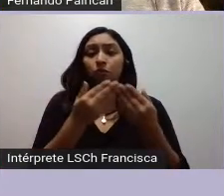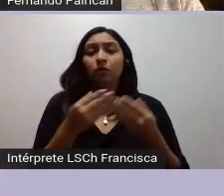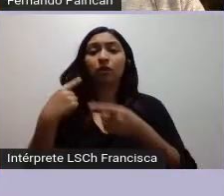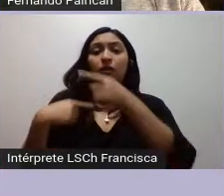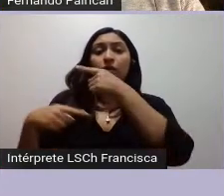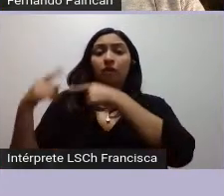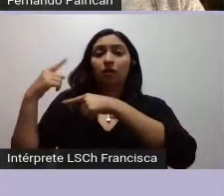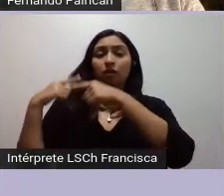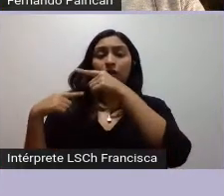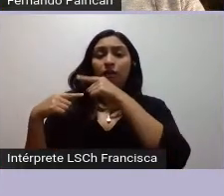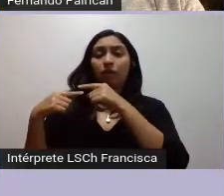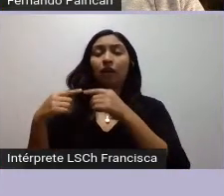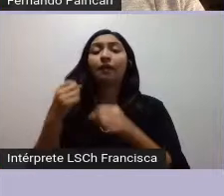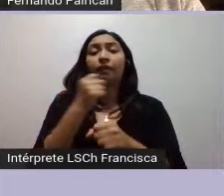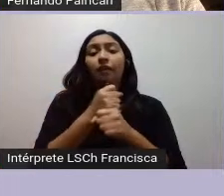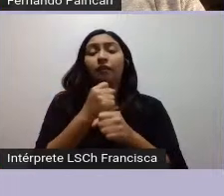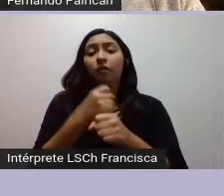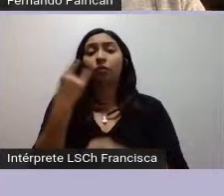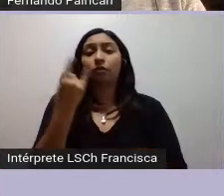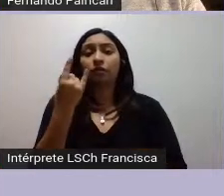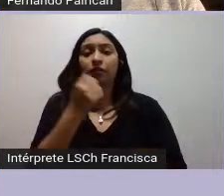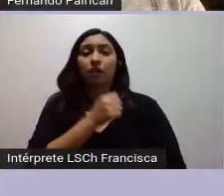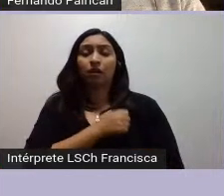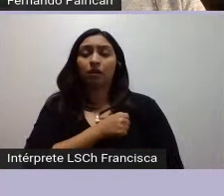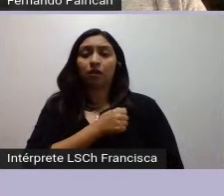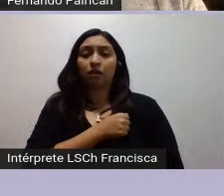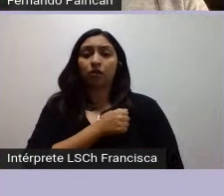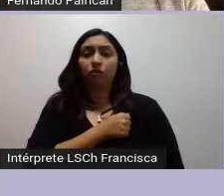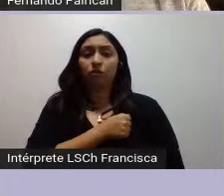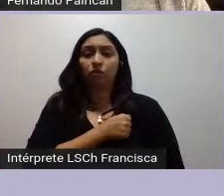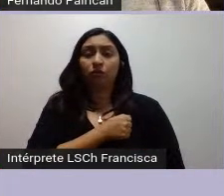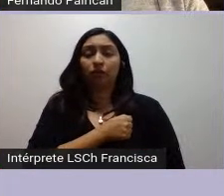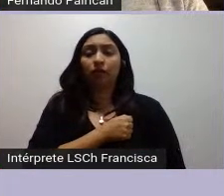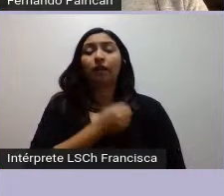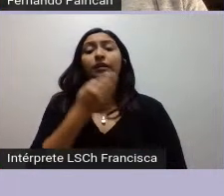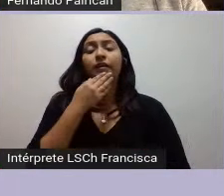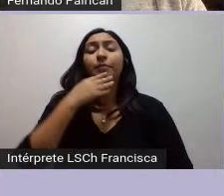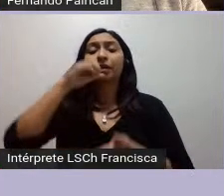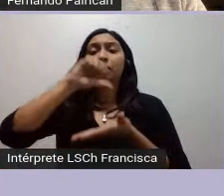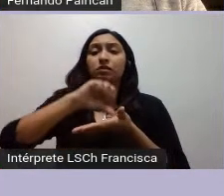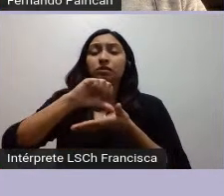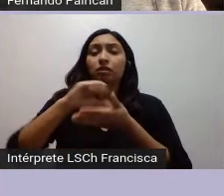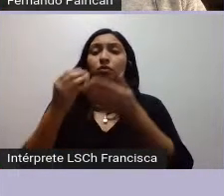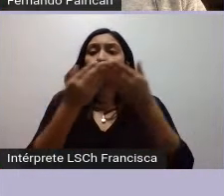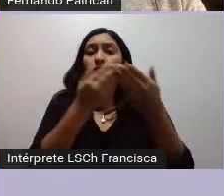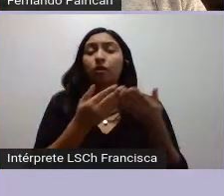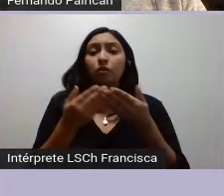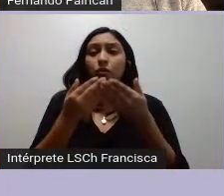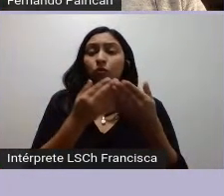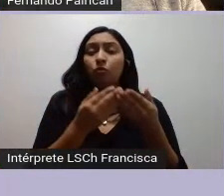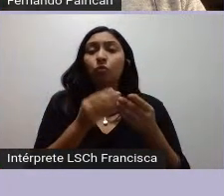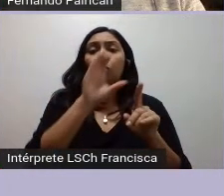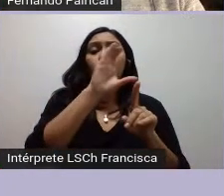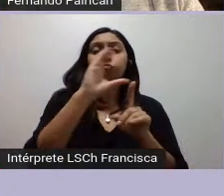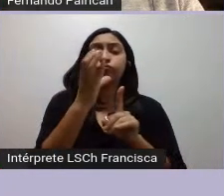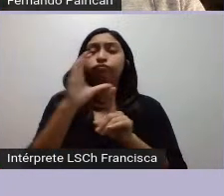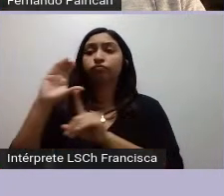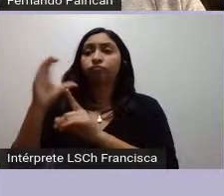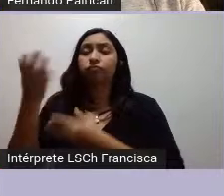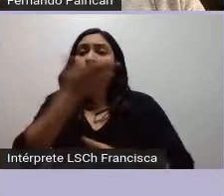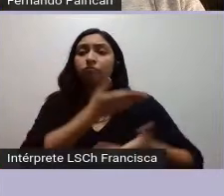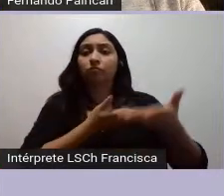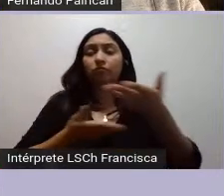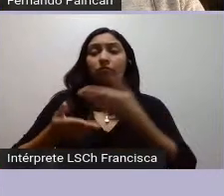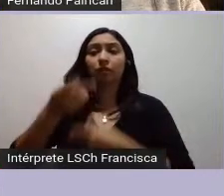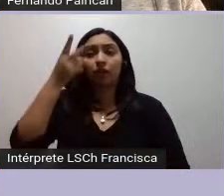también, y el Centro de Estudios Interculturales Indígenas. El año 2001 es un año que